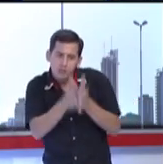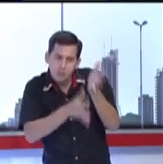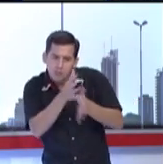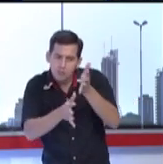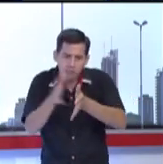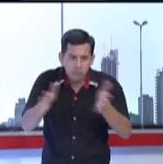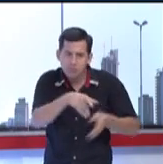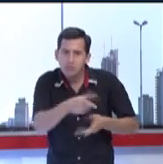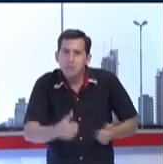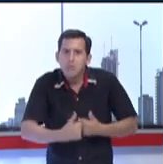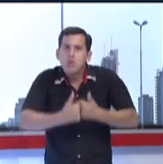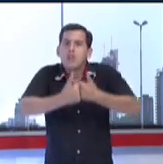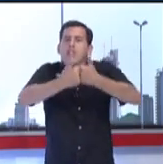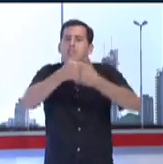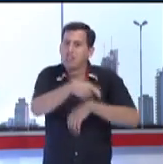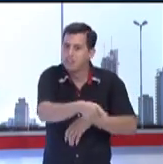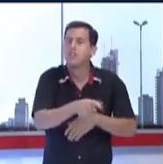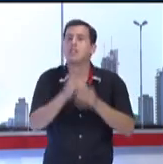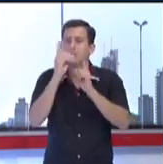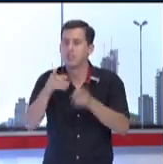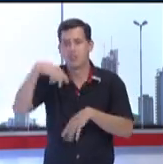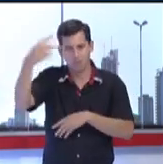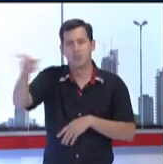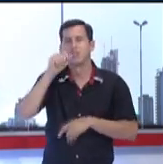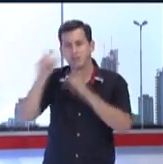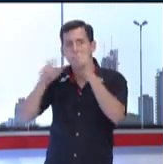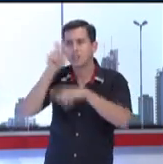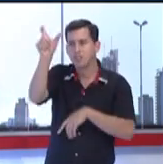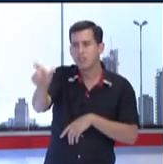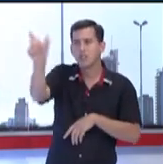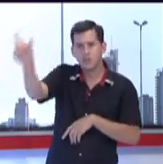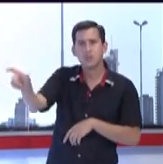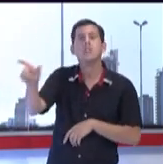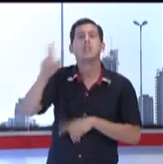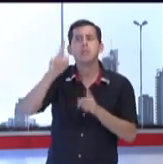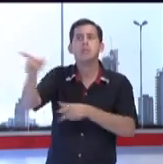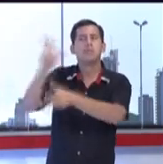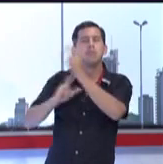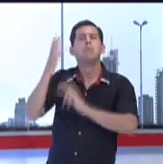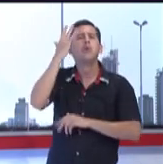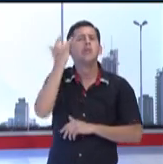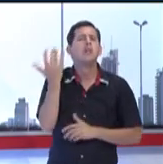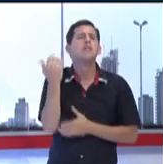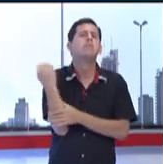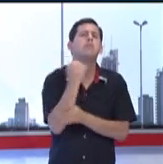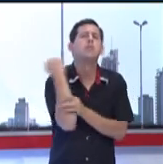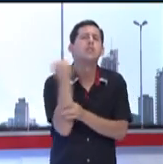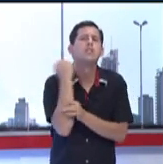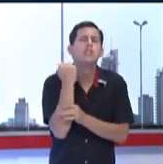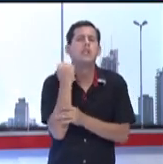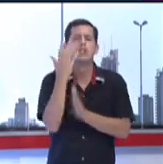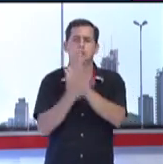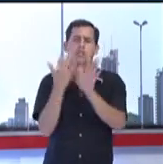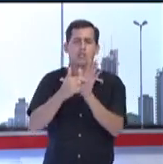Ellos le van a hablar un poquitito después del por qué la importancia. Ellos, mejor que nadie, pueden